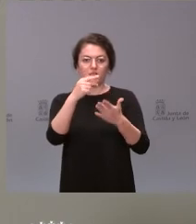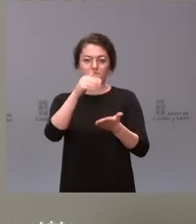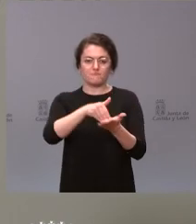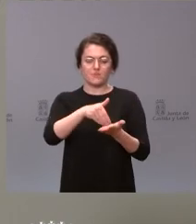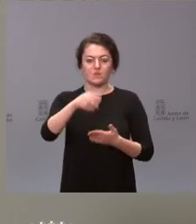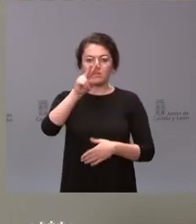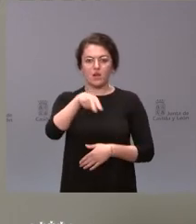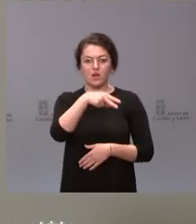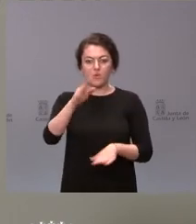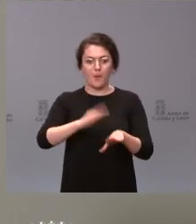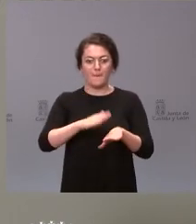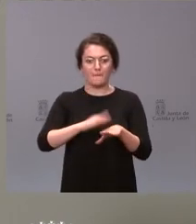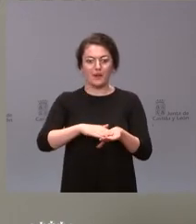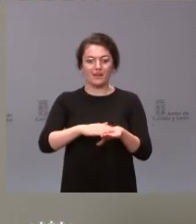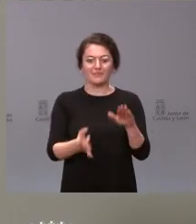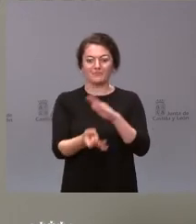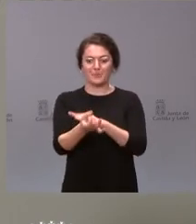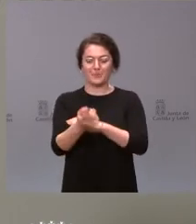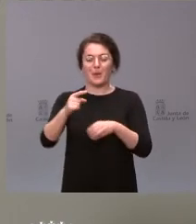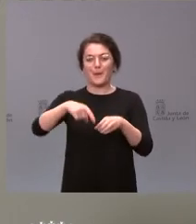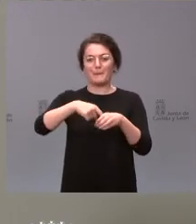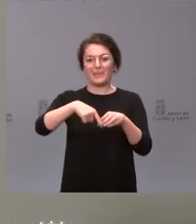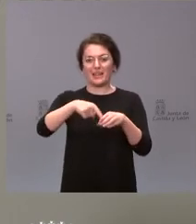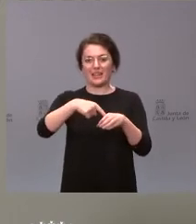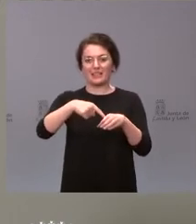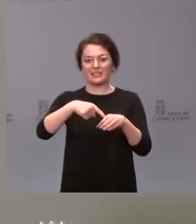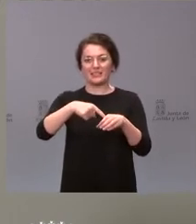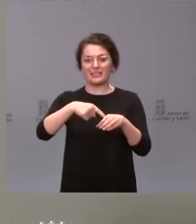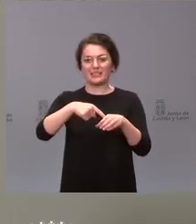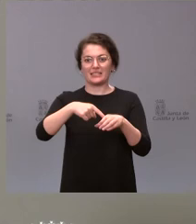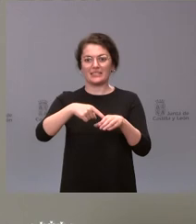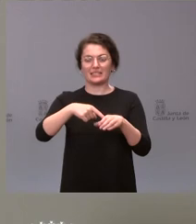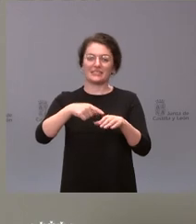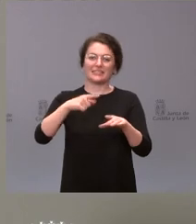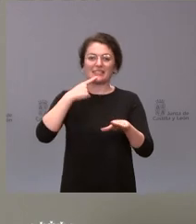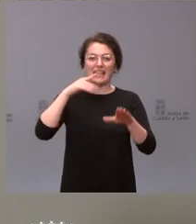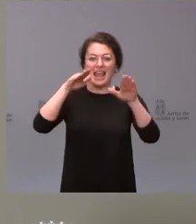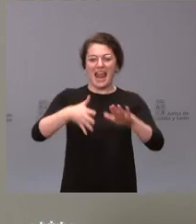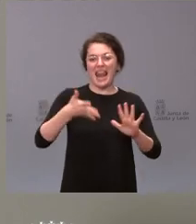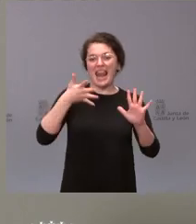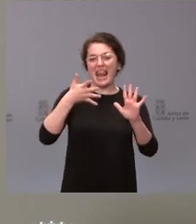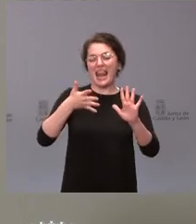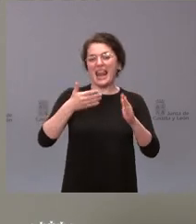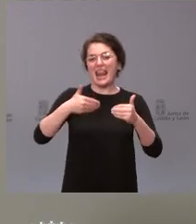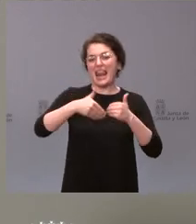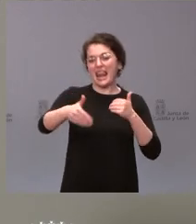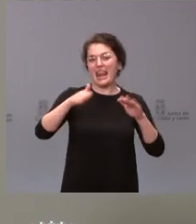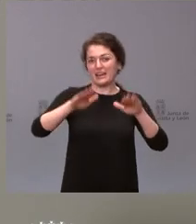estancia de aquellas personas con enfermedad mental que por sus circunstancias crónicas más lo necesiten